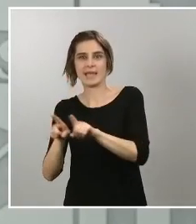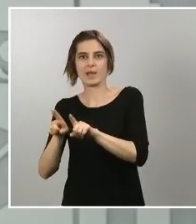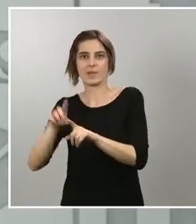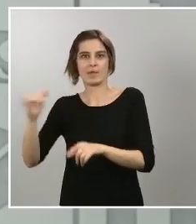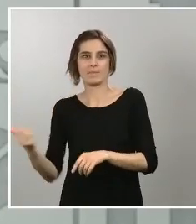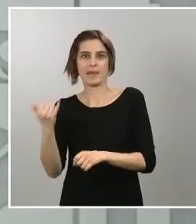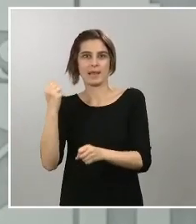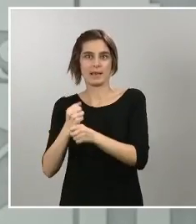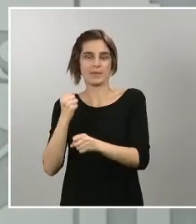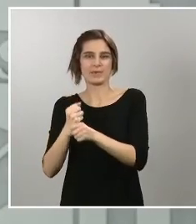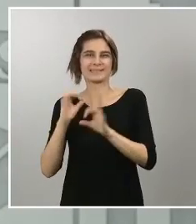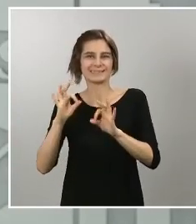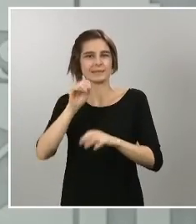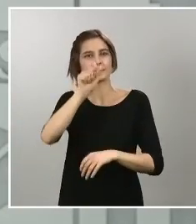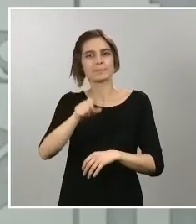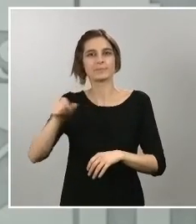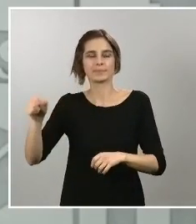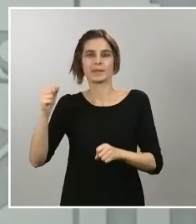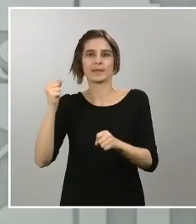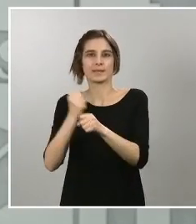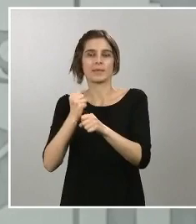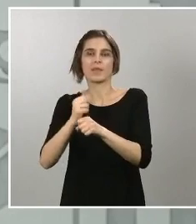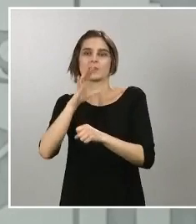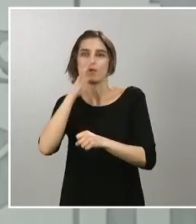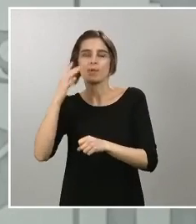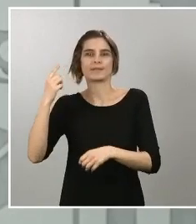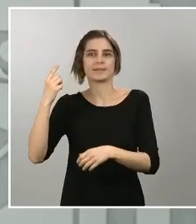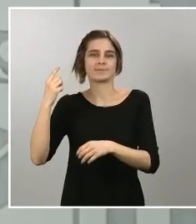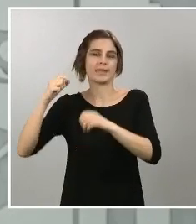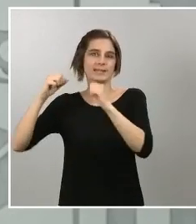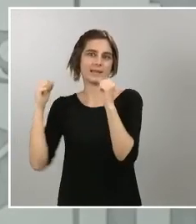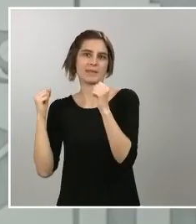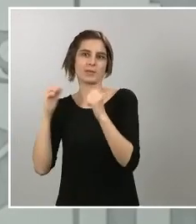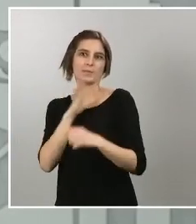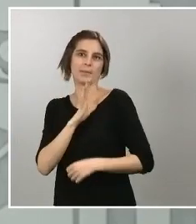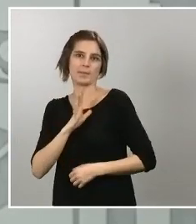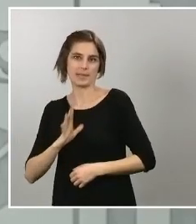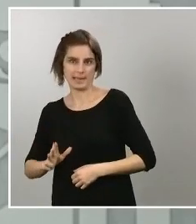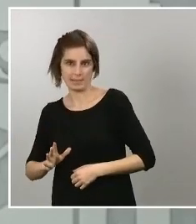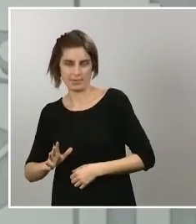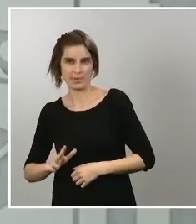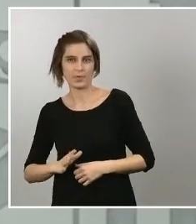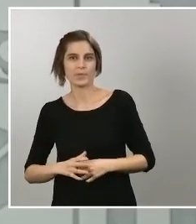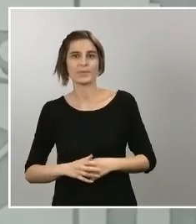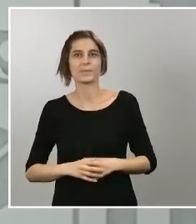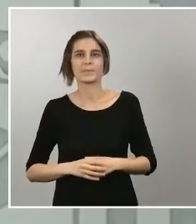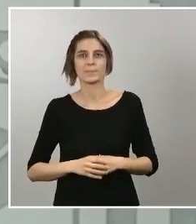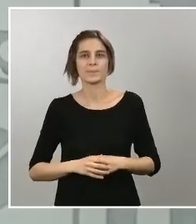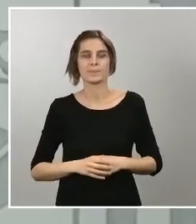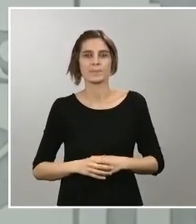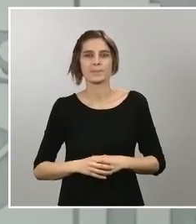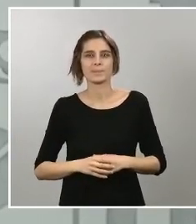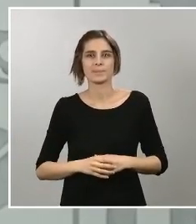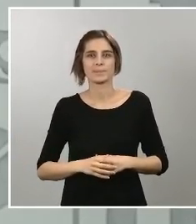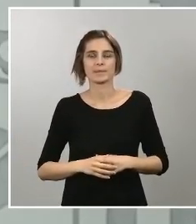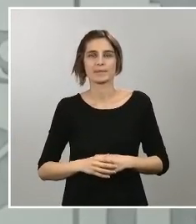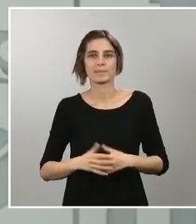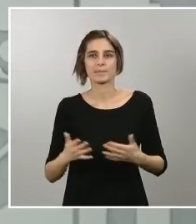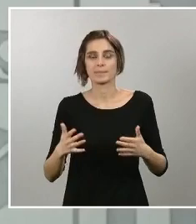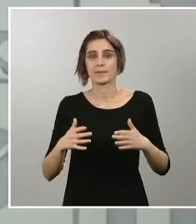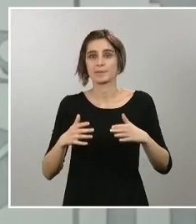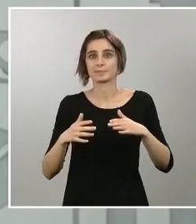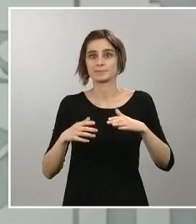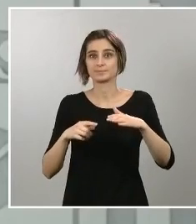en aislamiento preventivo, en la facilitación de toda la tarea de gestión y también de los derechos de los